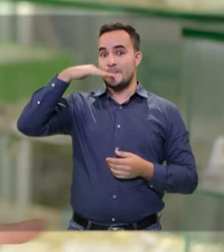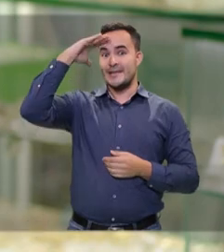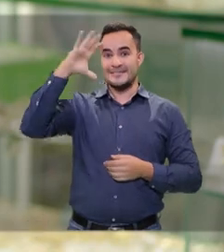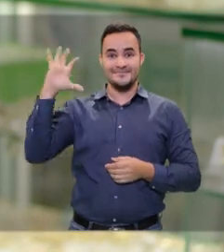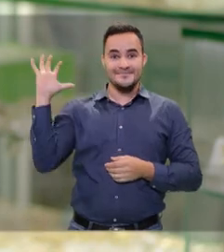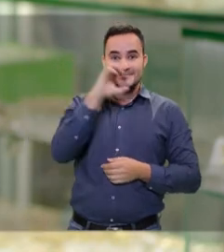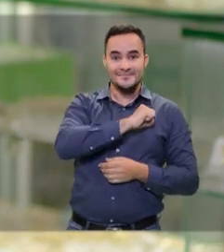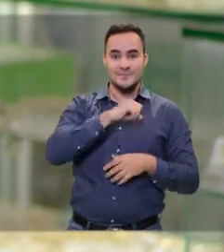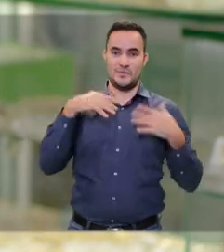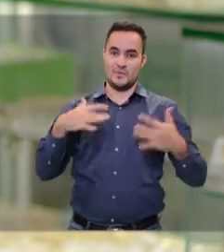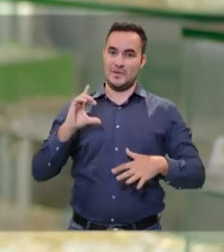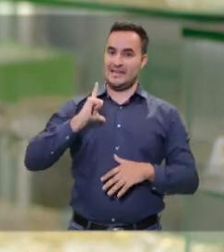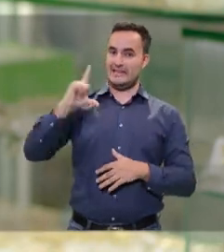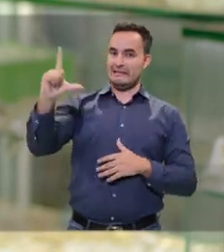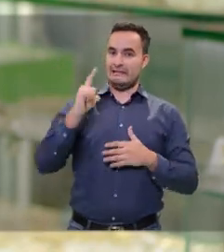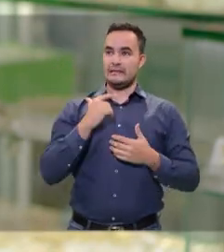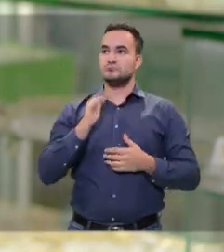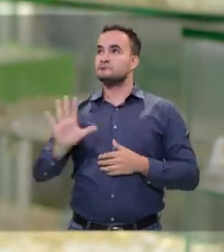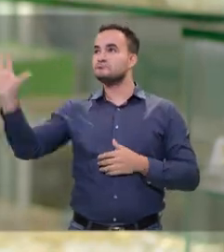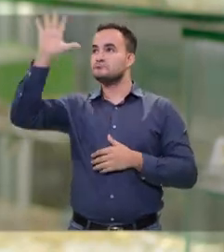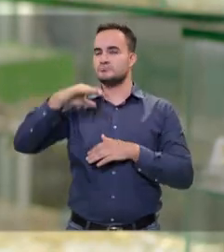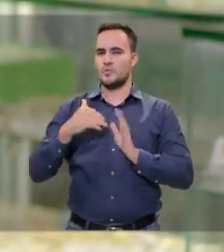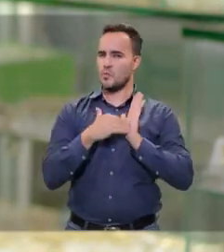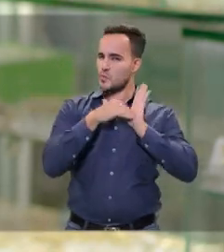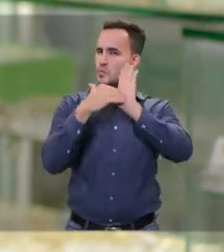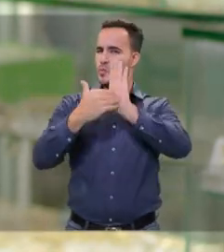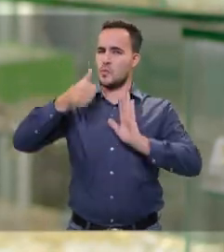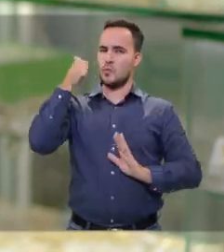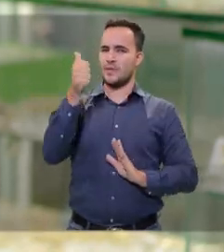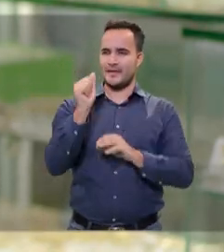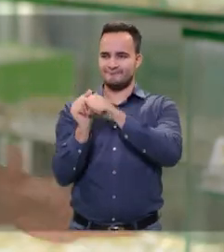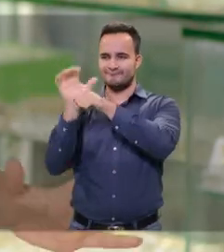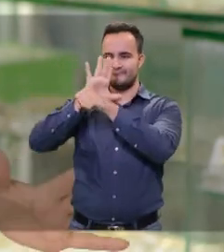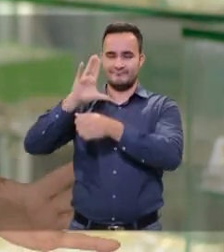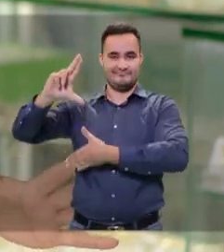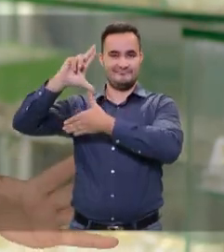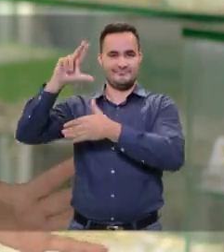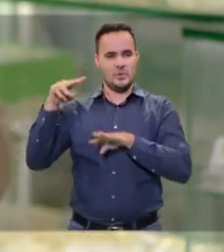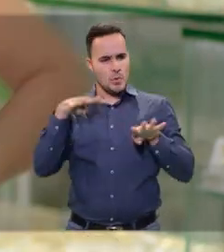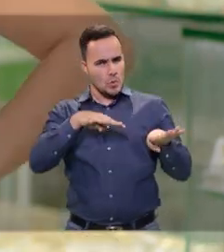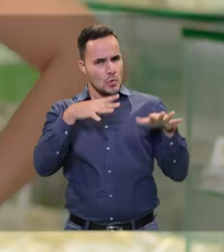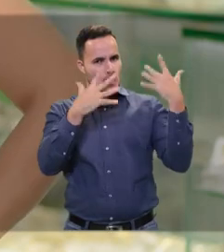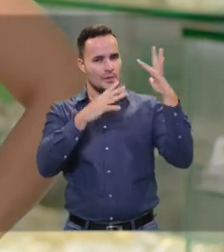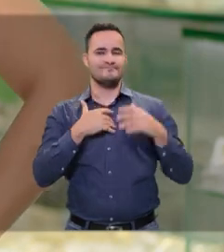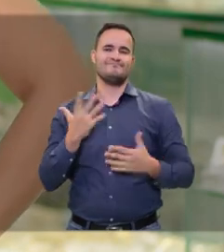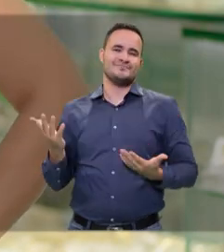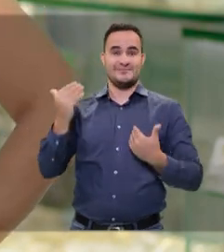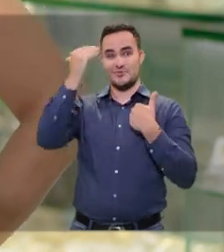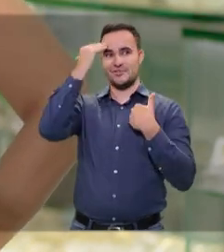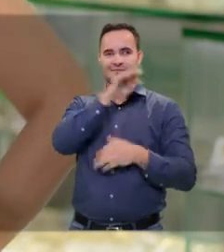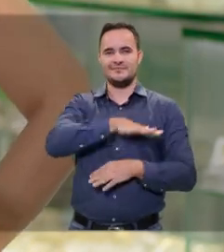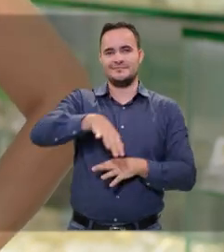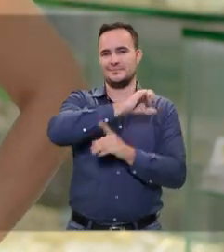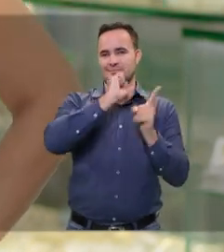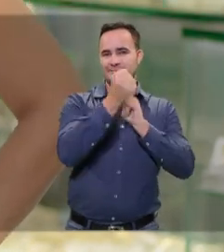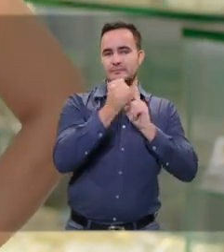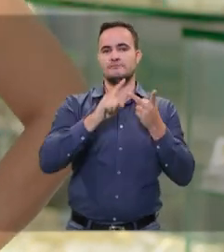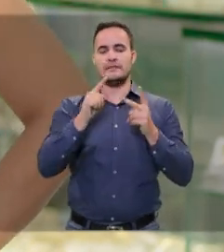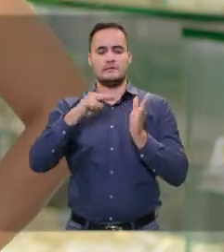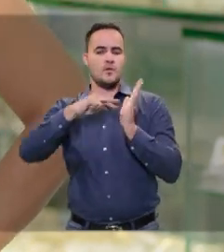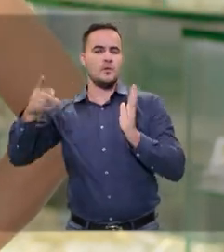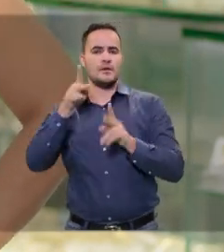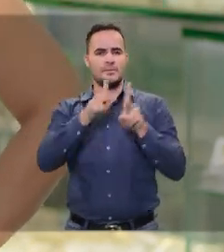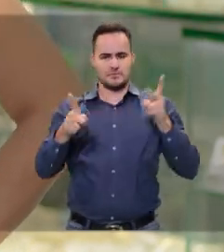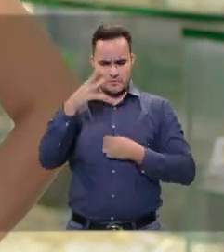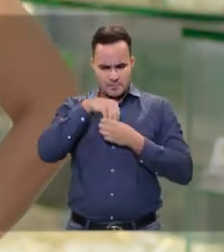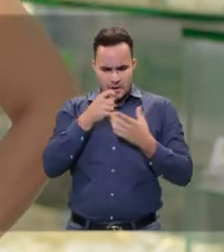esta manera Medellín sigue siendo ejemplo en el manejo del coronavirus para toda Latinoamérica por la conciencia social y el uso